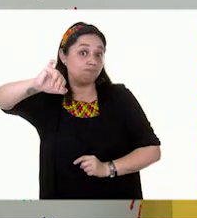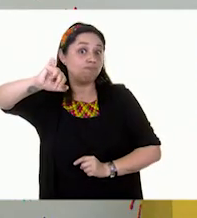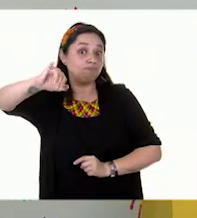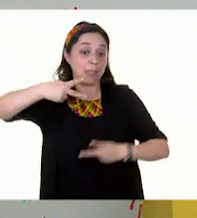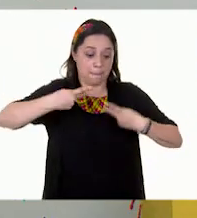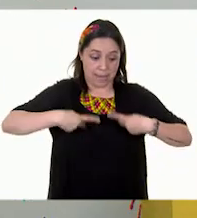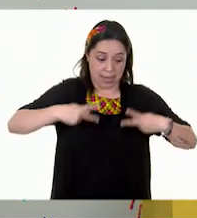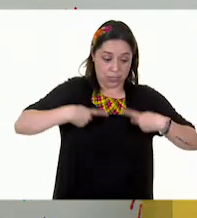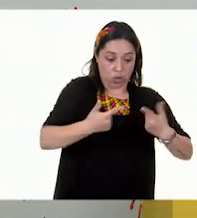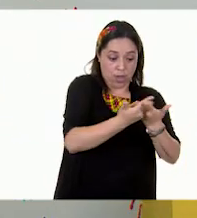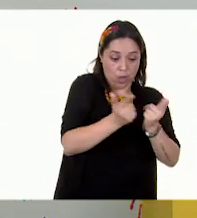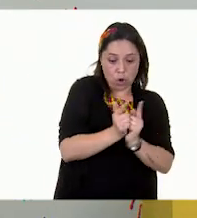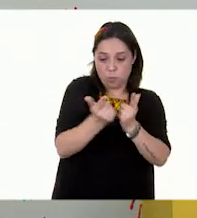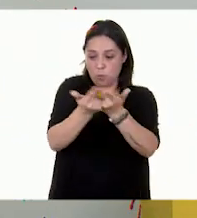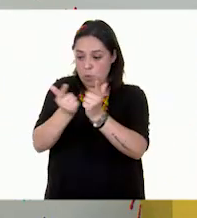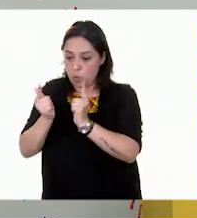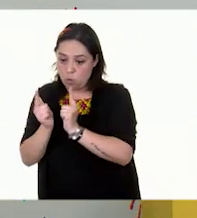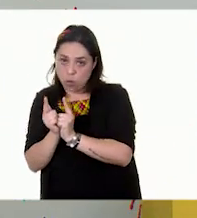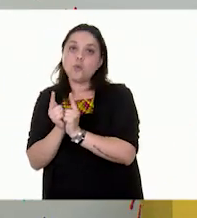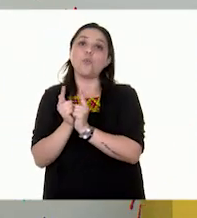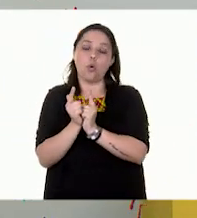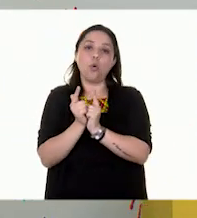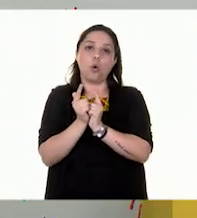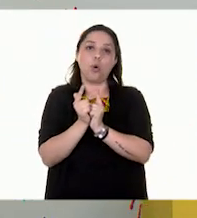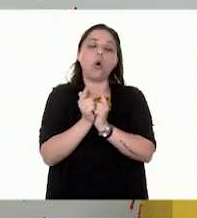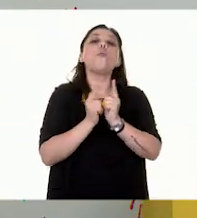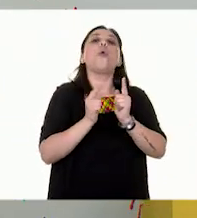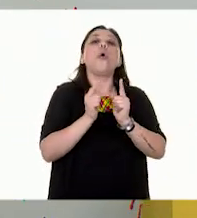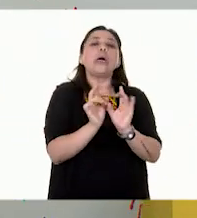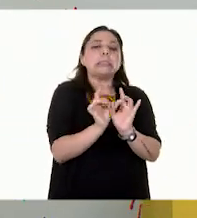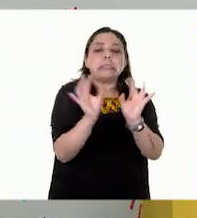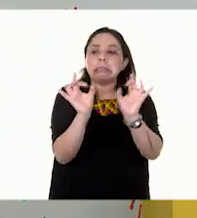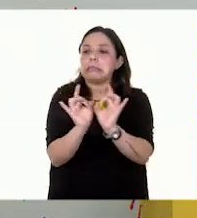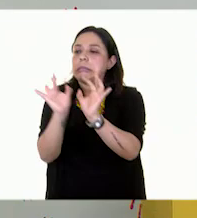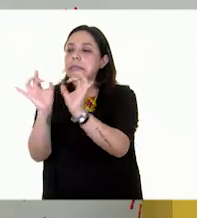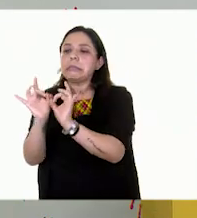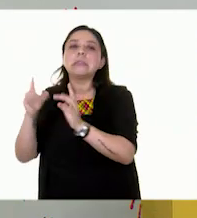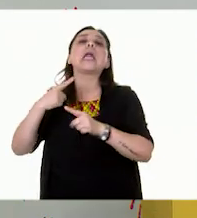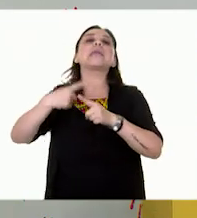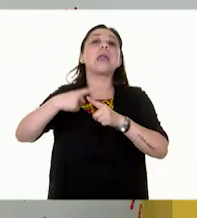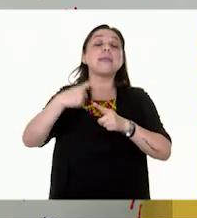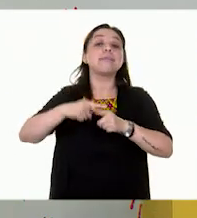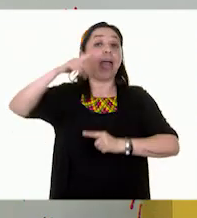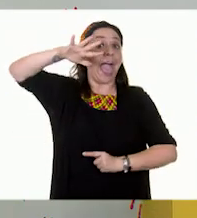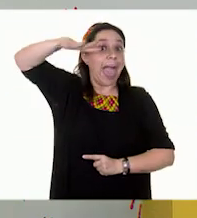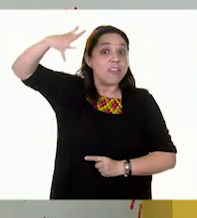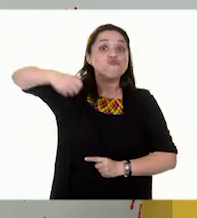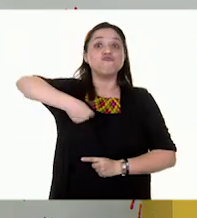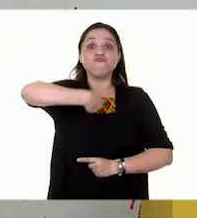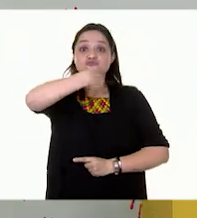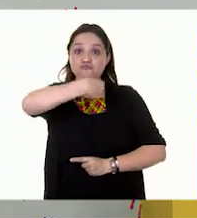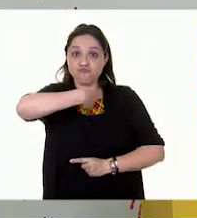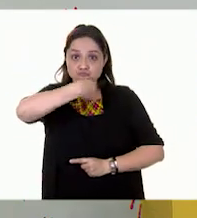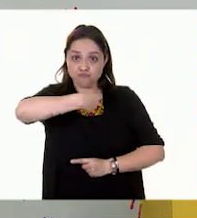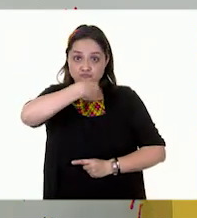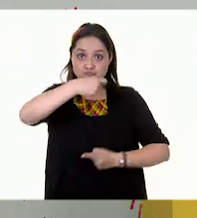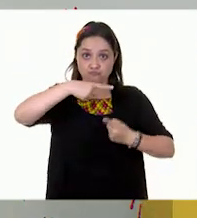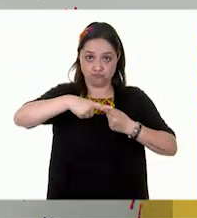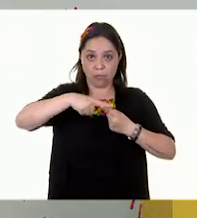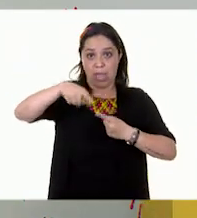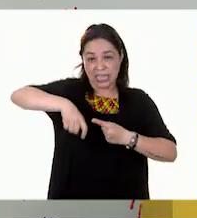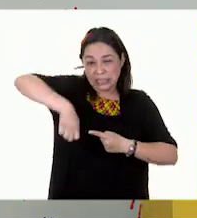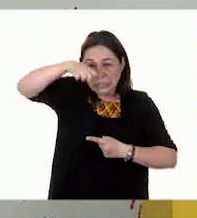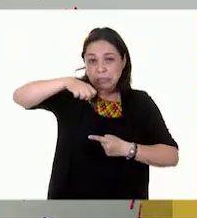sensibles a los riesgos por la contaminación y COVID-19 son los adultos mayores de 60